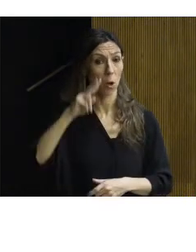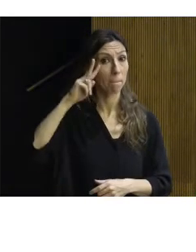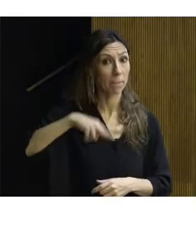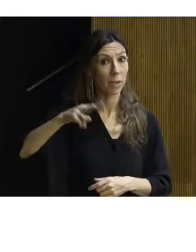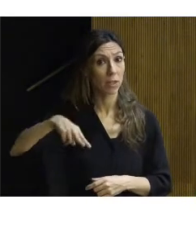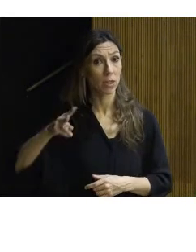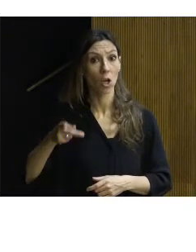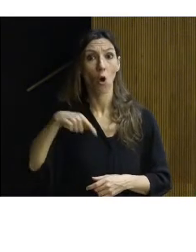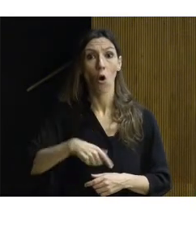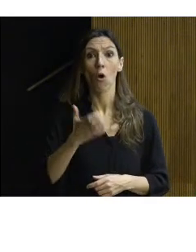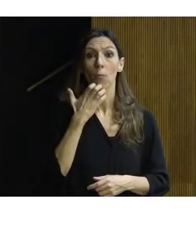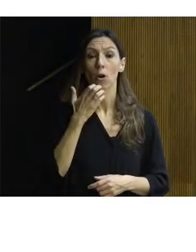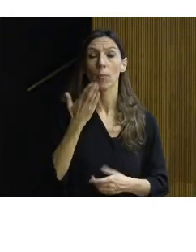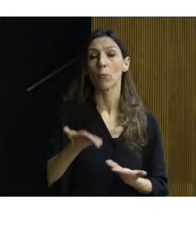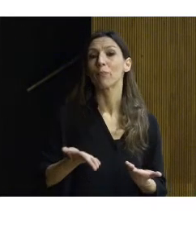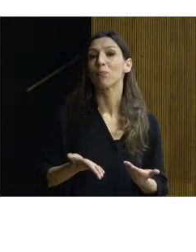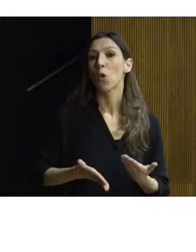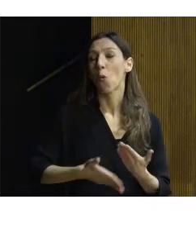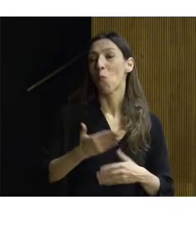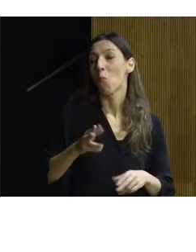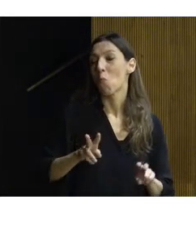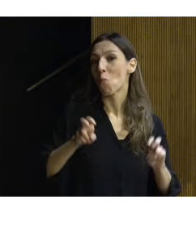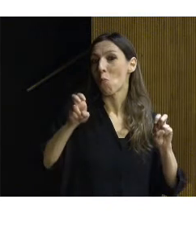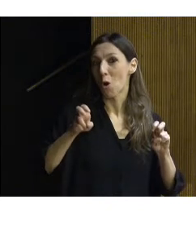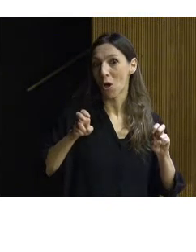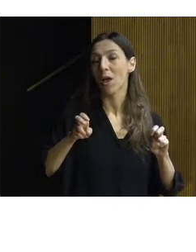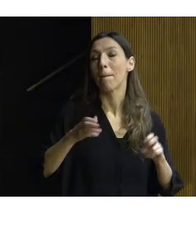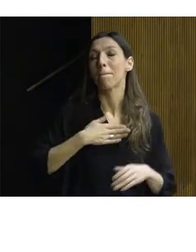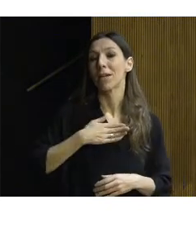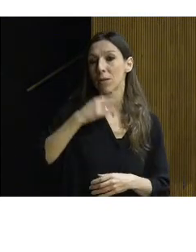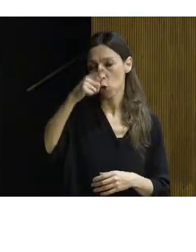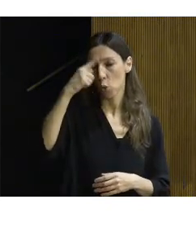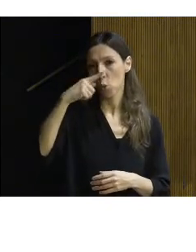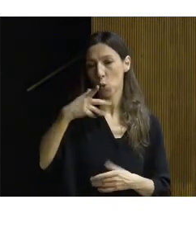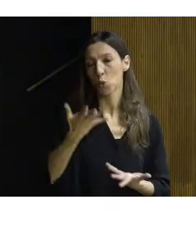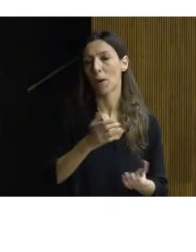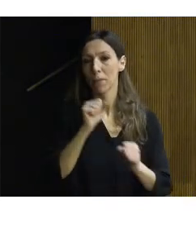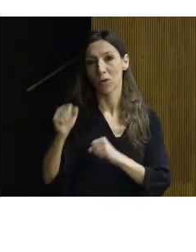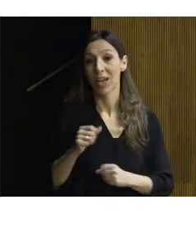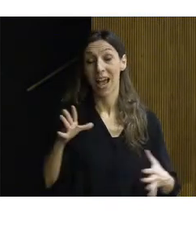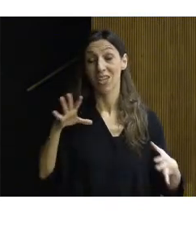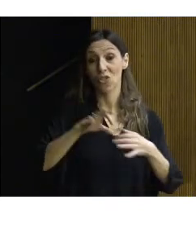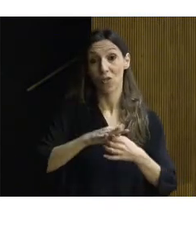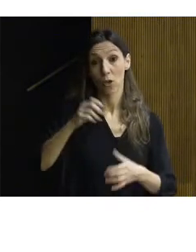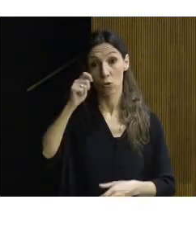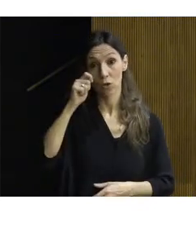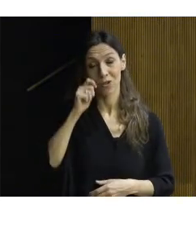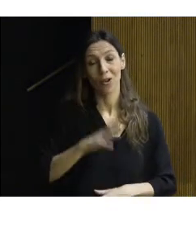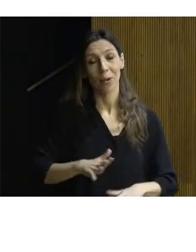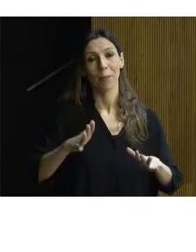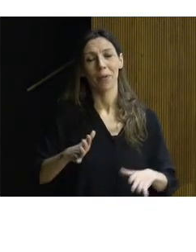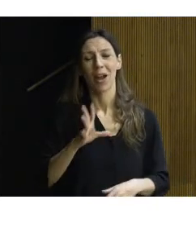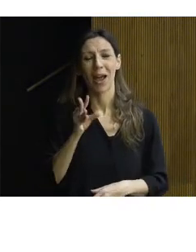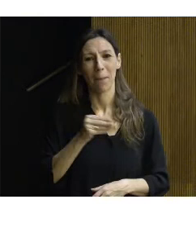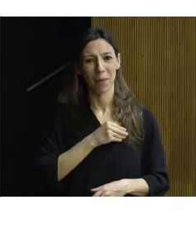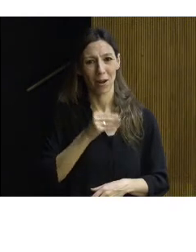Hoy, está de moda buscar en el patrimonio cultural una rentabilidad económica asociada al turismo. Pero, desgraciadamente, cada día son más